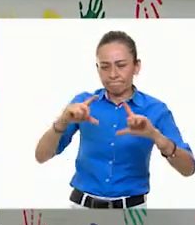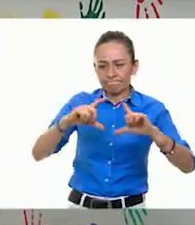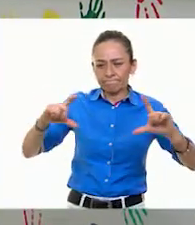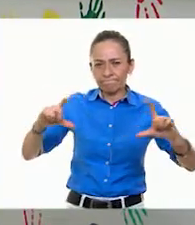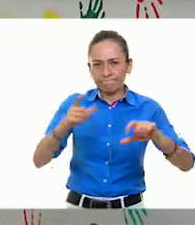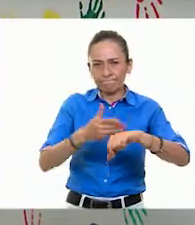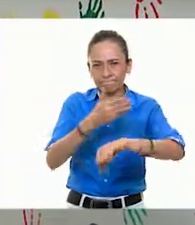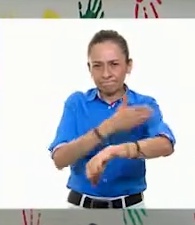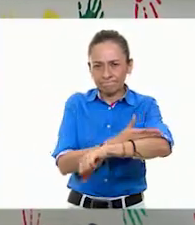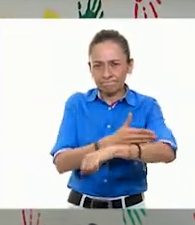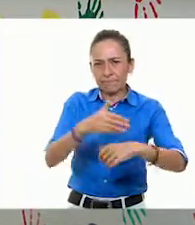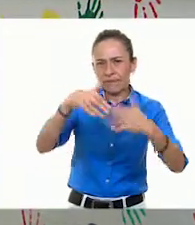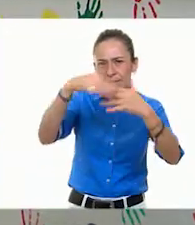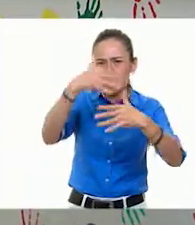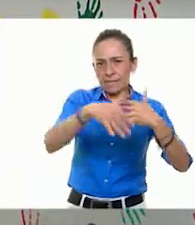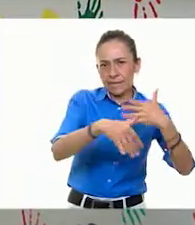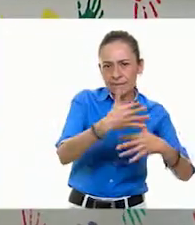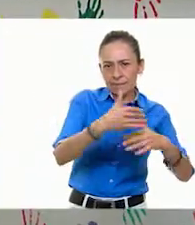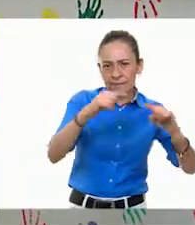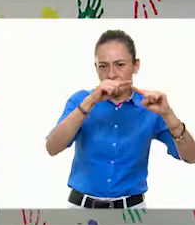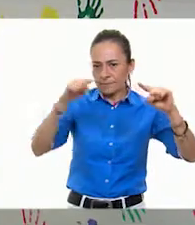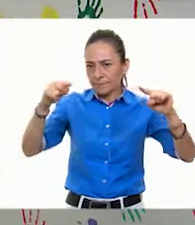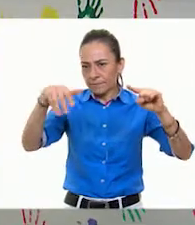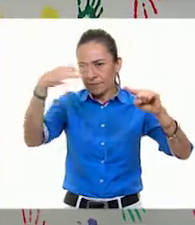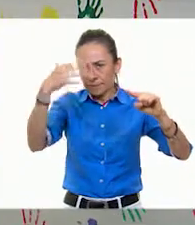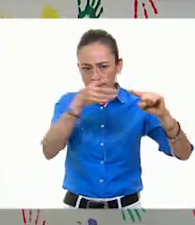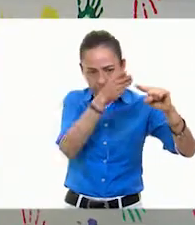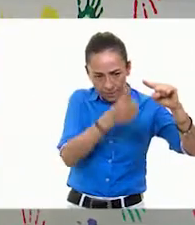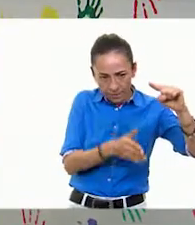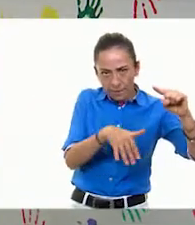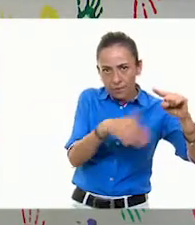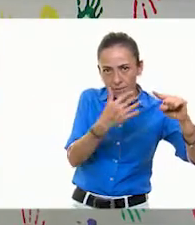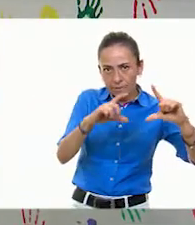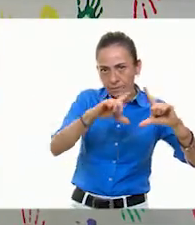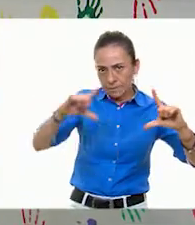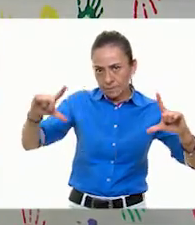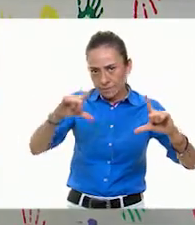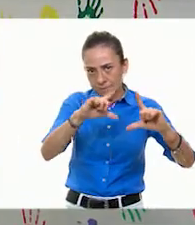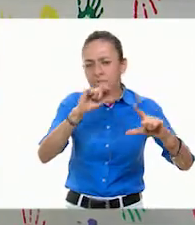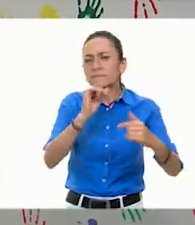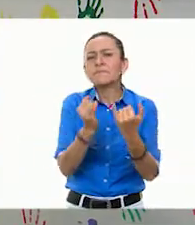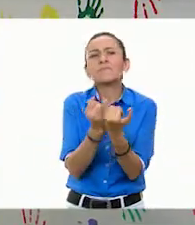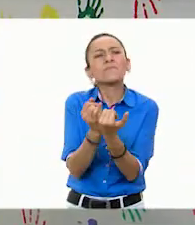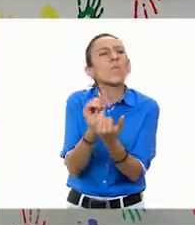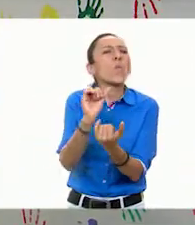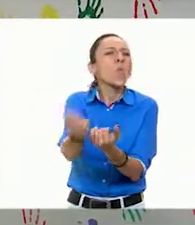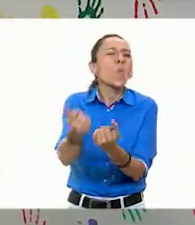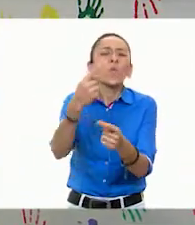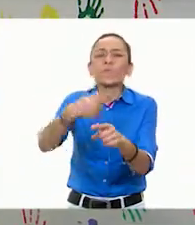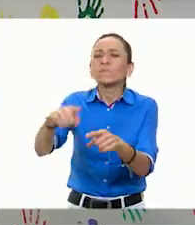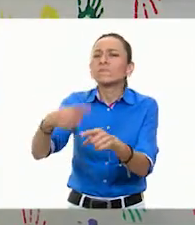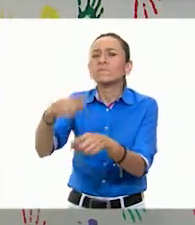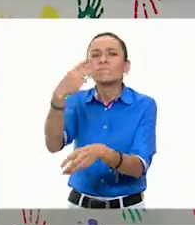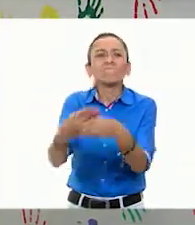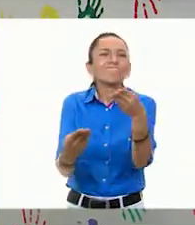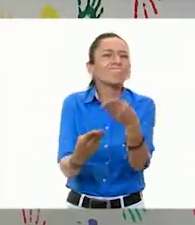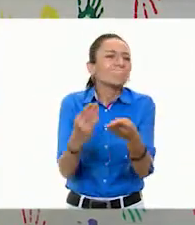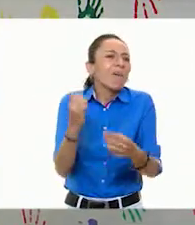15. Y, por supuesto, una serie de materiales como algo para poder sostener